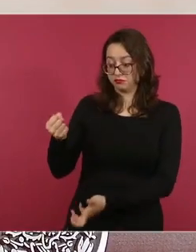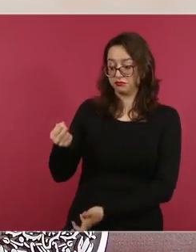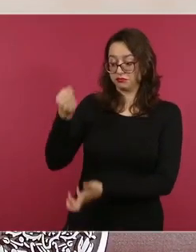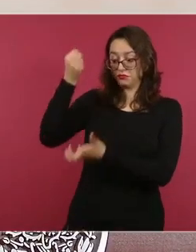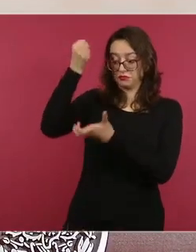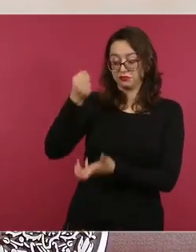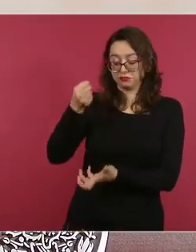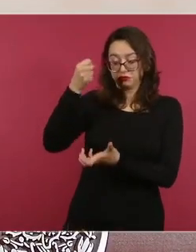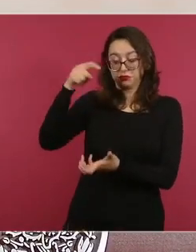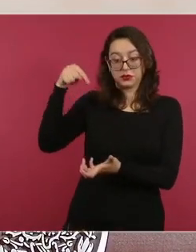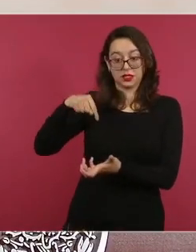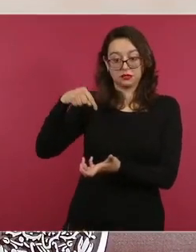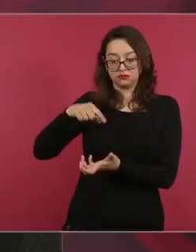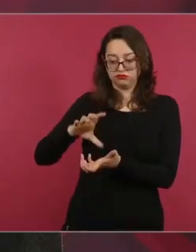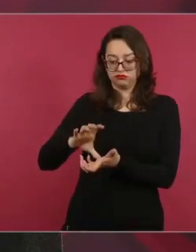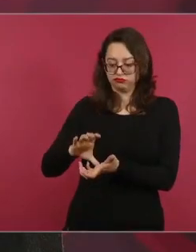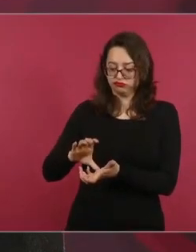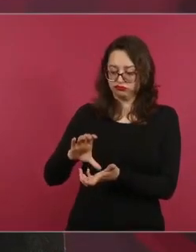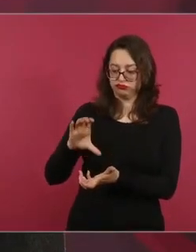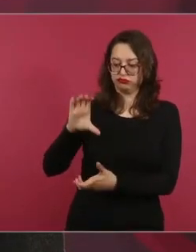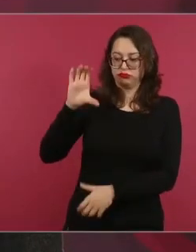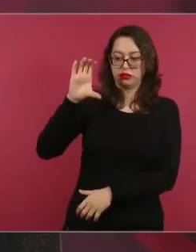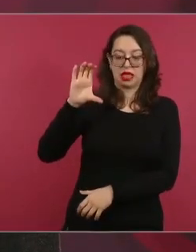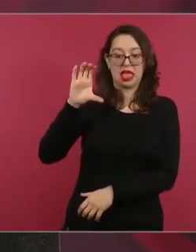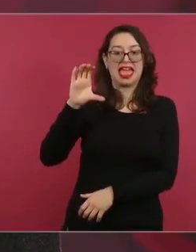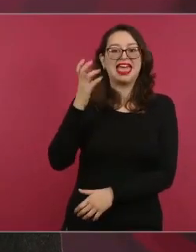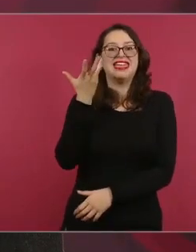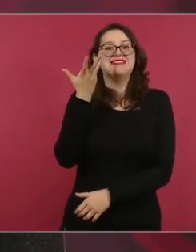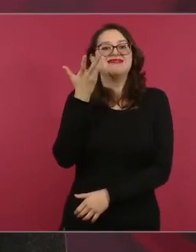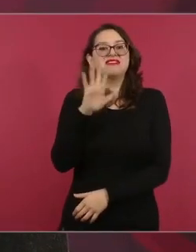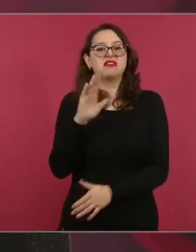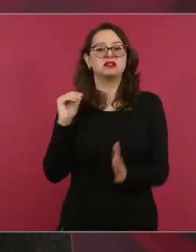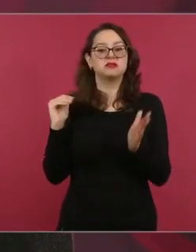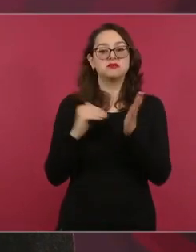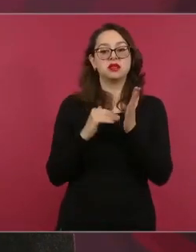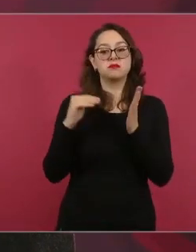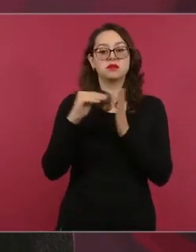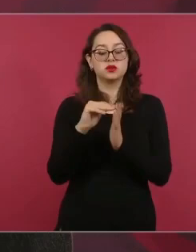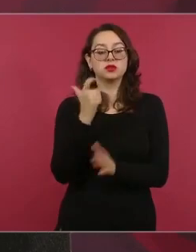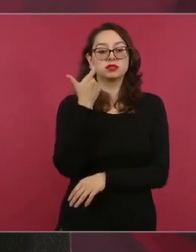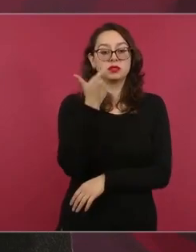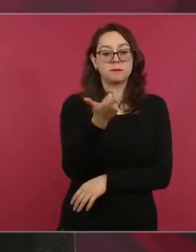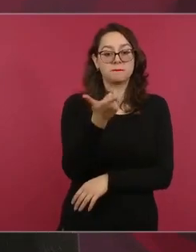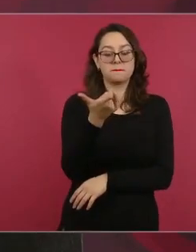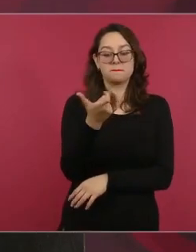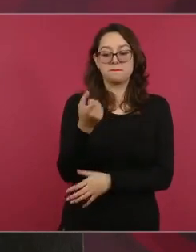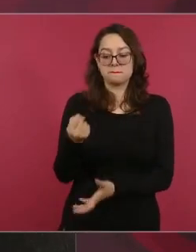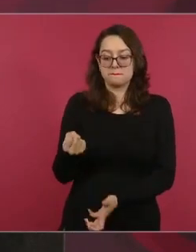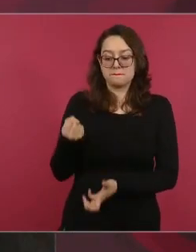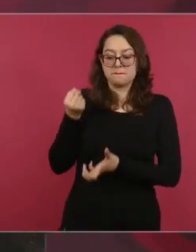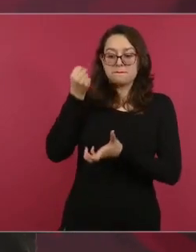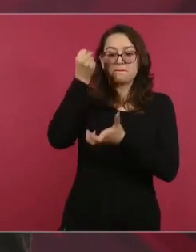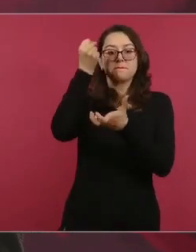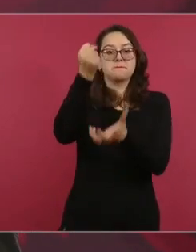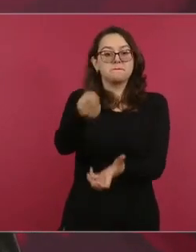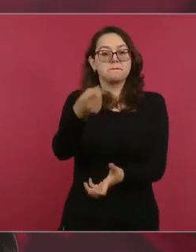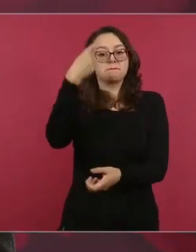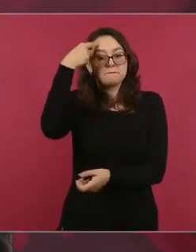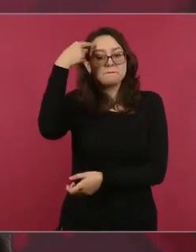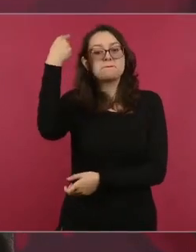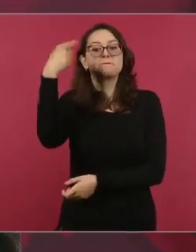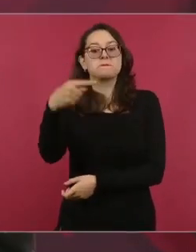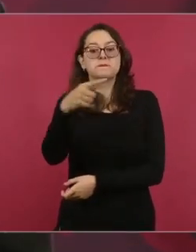de este año diez mil millones de pesos para el abastecimiento y mejoramiento